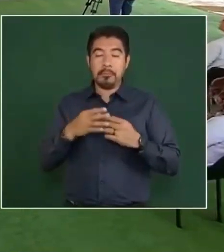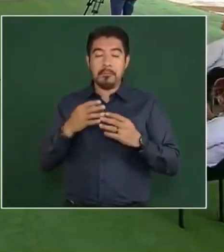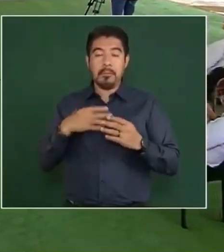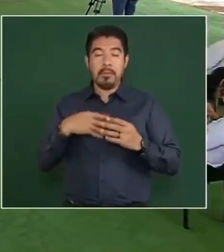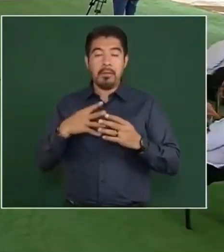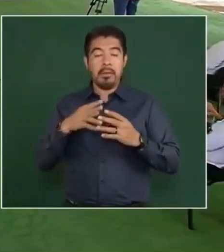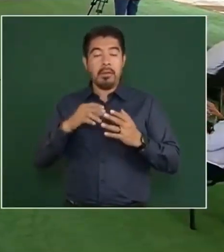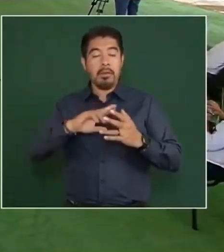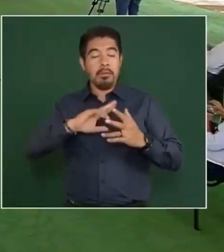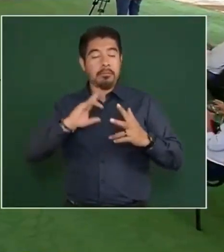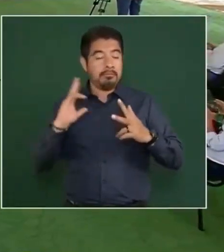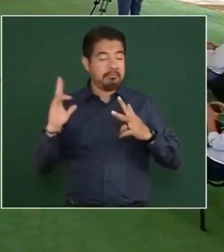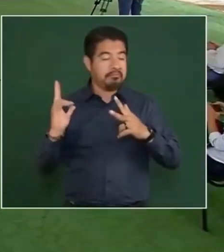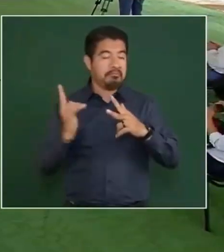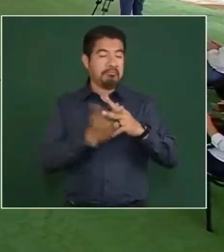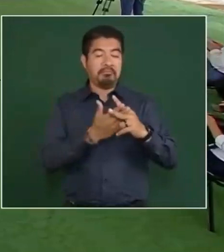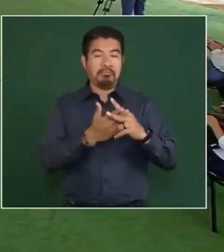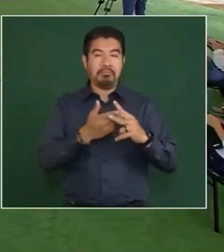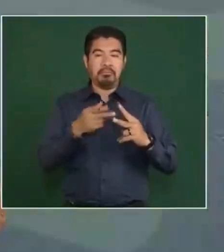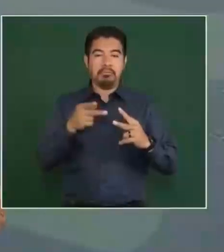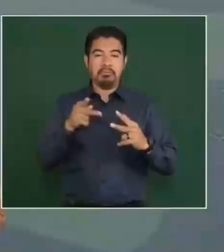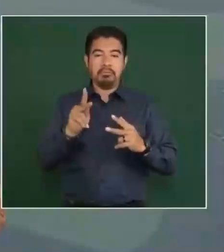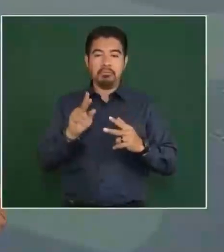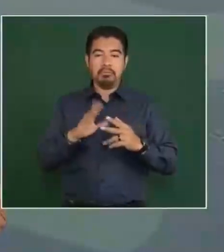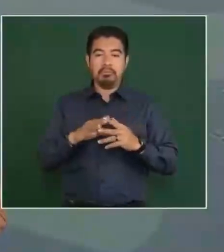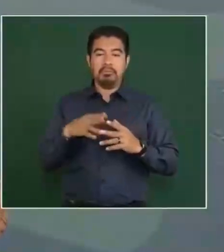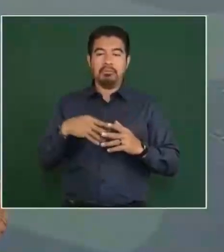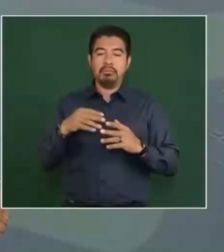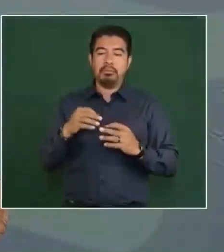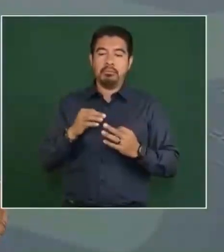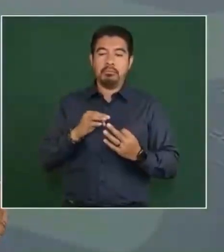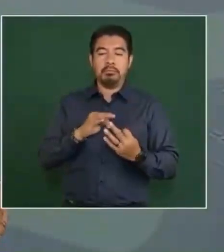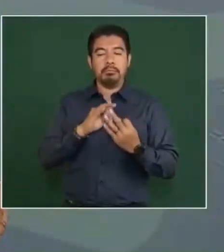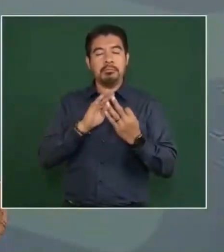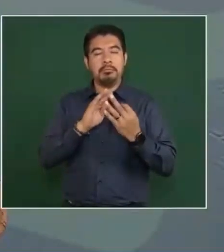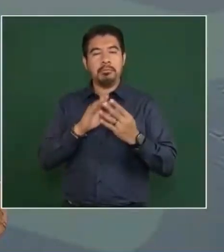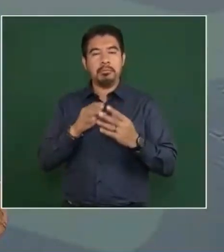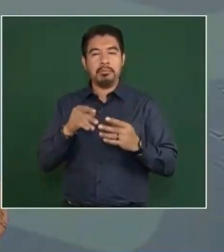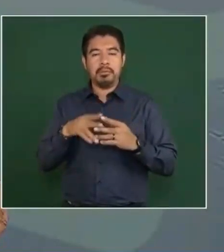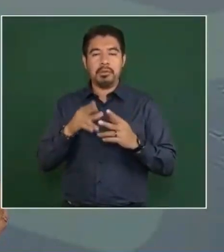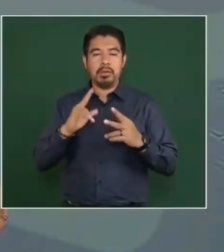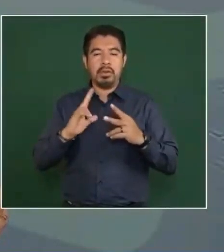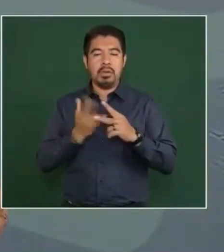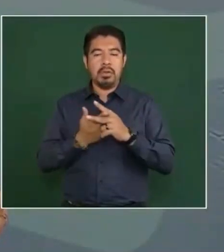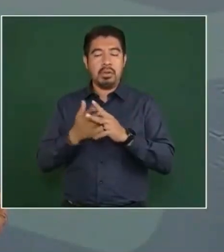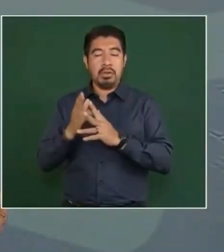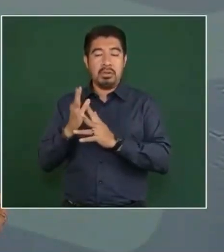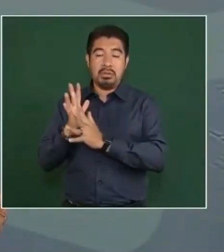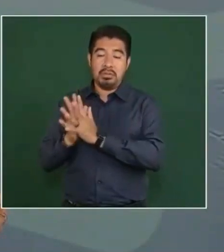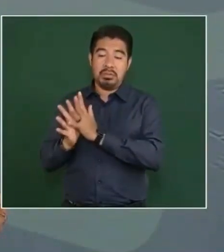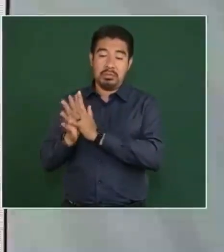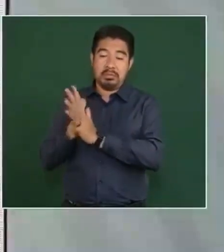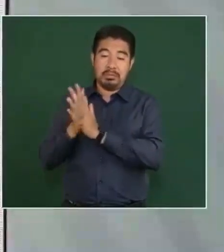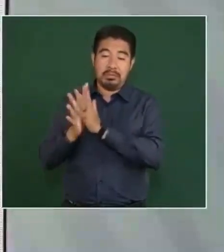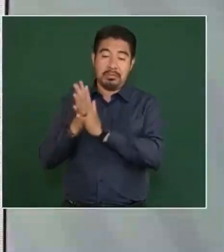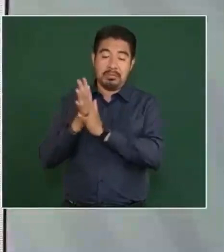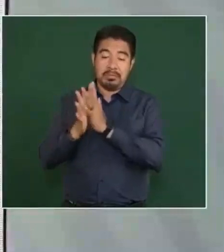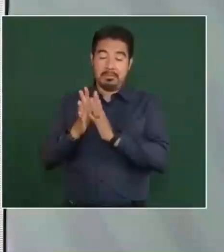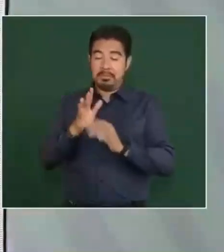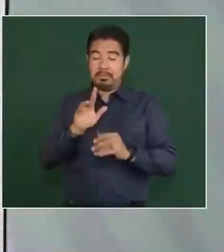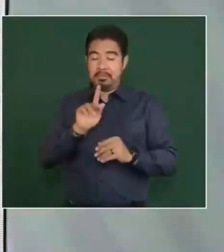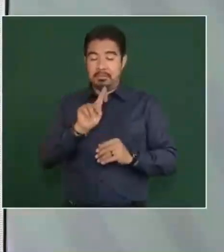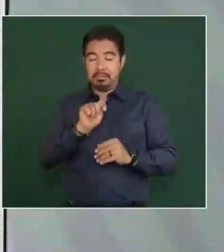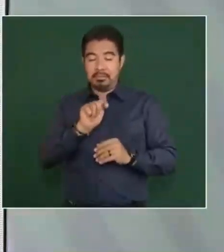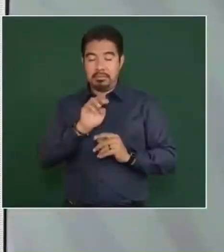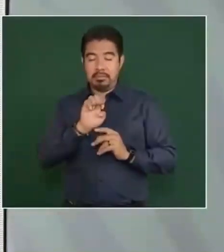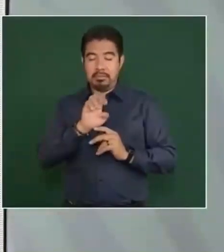que asesinan y hay héroes que construyen y que Terrazas